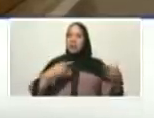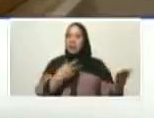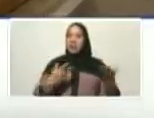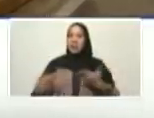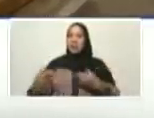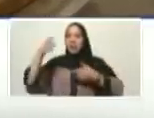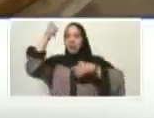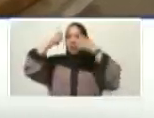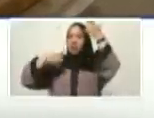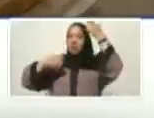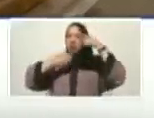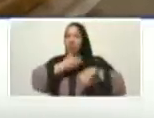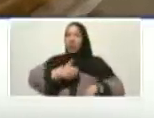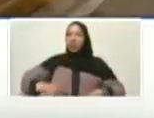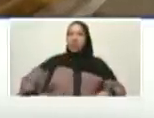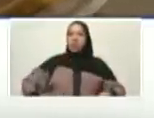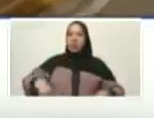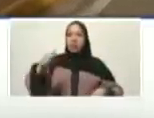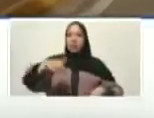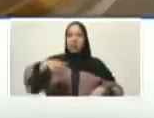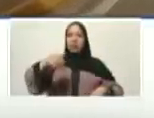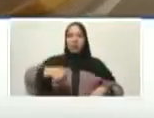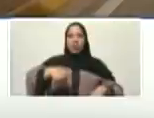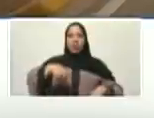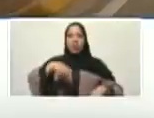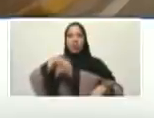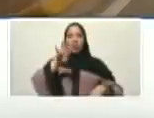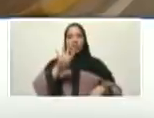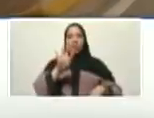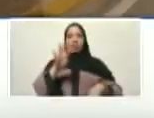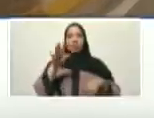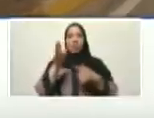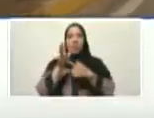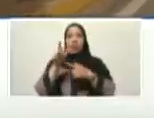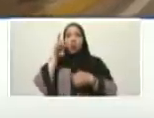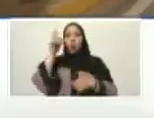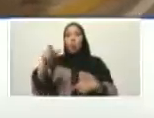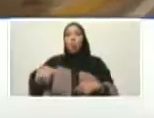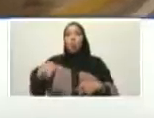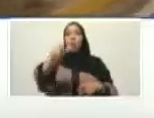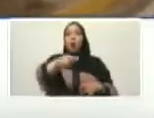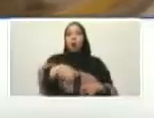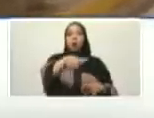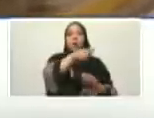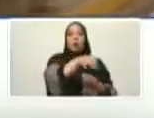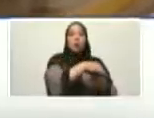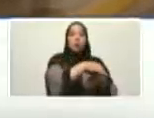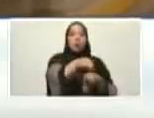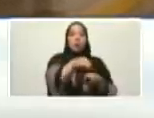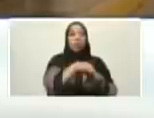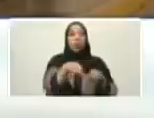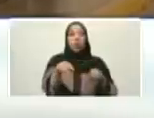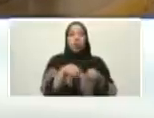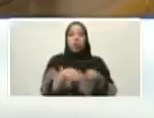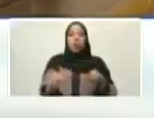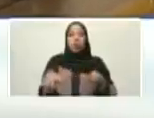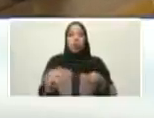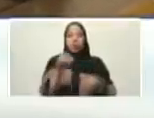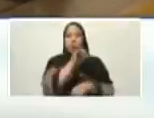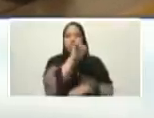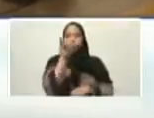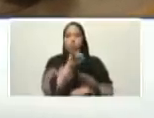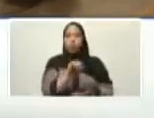comandante Chávez hoy desde Anzuate desde esta zona rural de nuestro municipio Sotillo en el área metropolitana